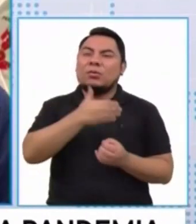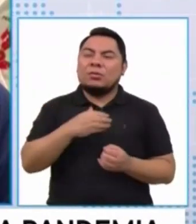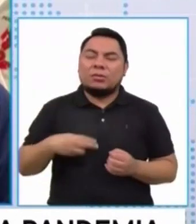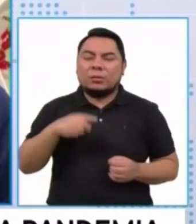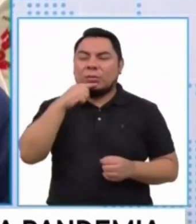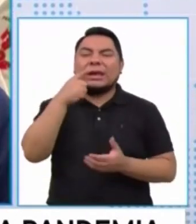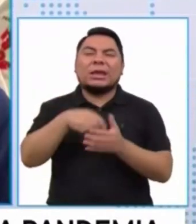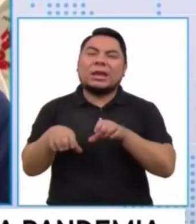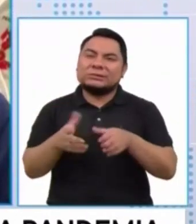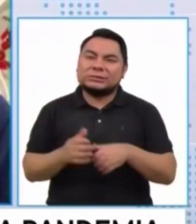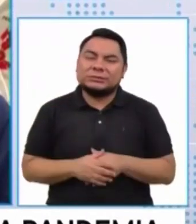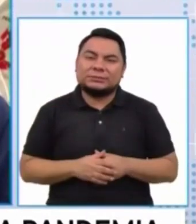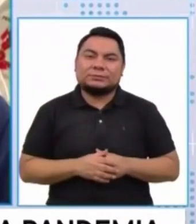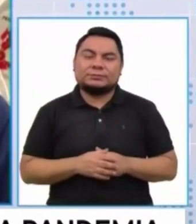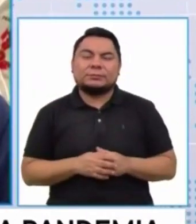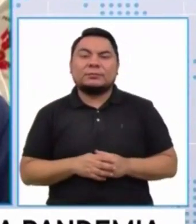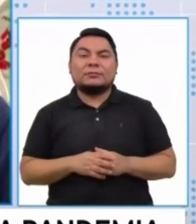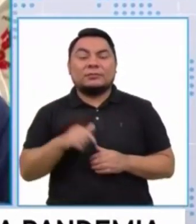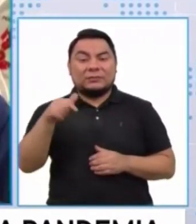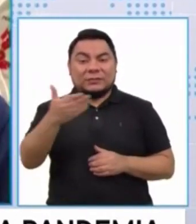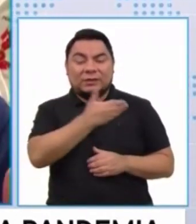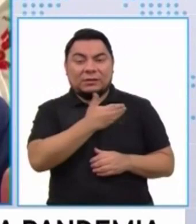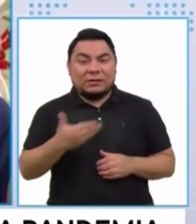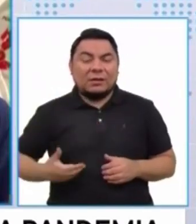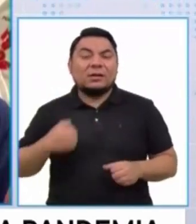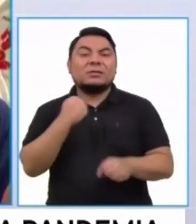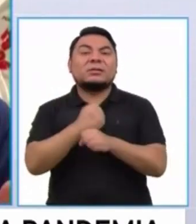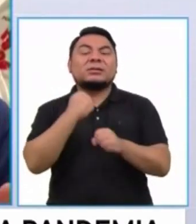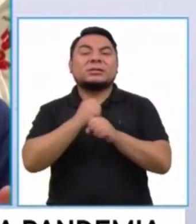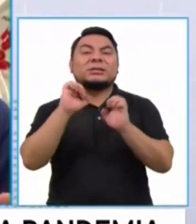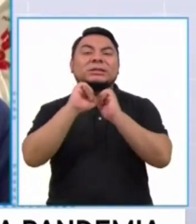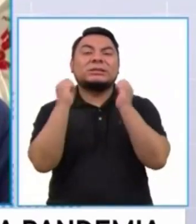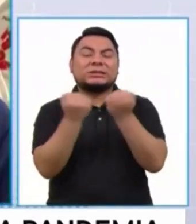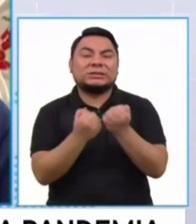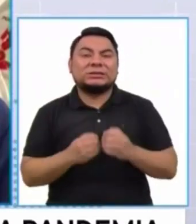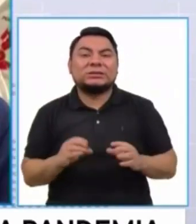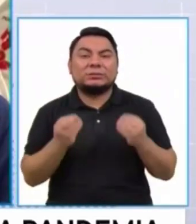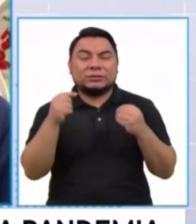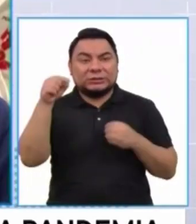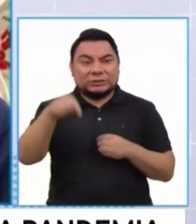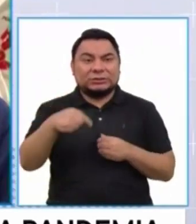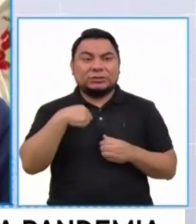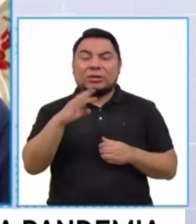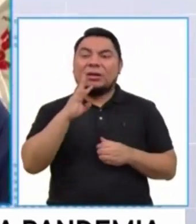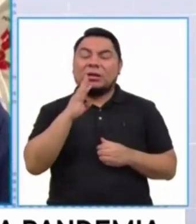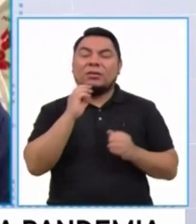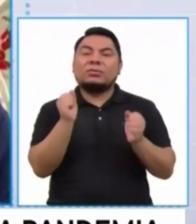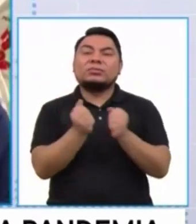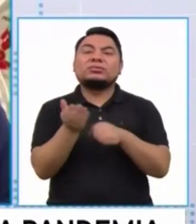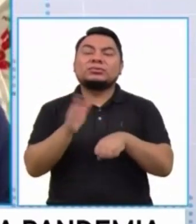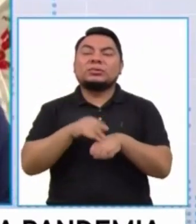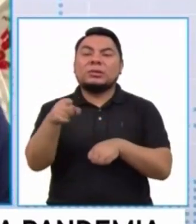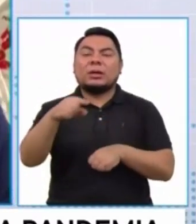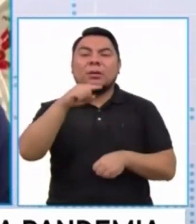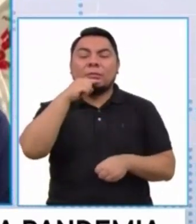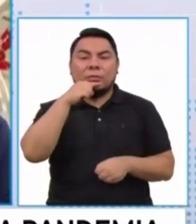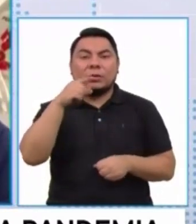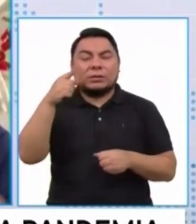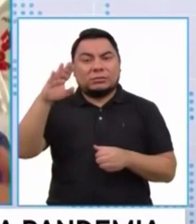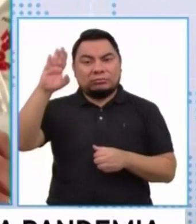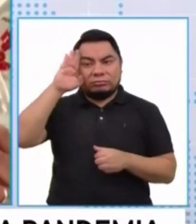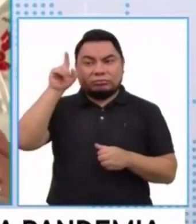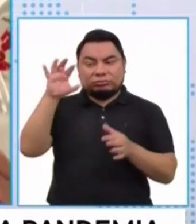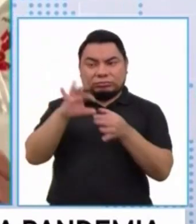Bueno, el Estado trabaja de equipo, porque aquí yo he hablado sobre el Ministerio del Interior